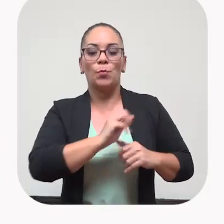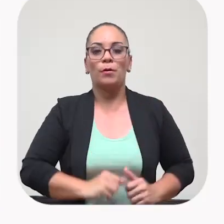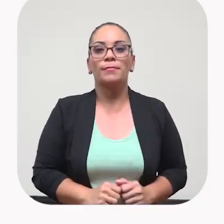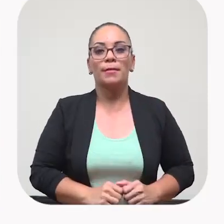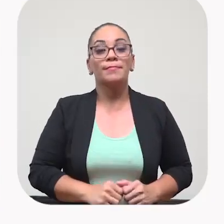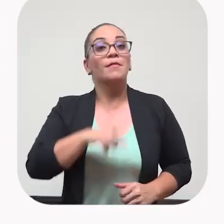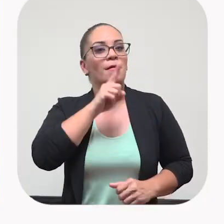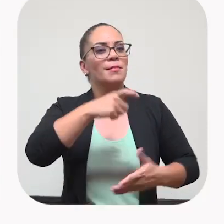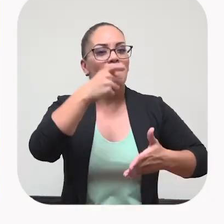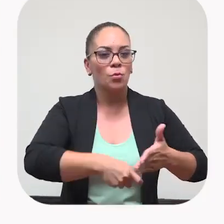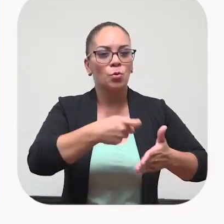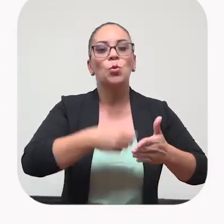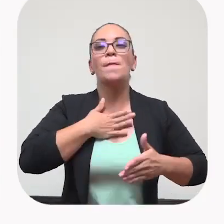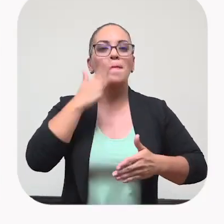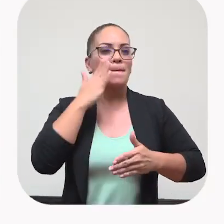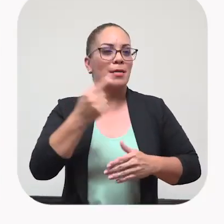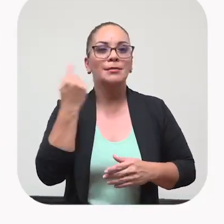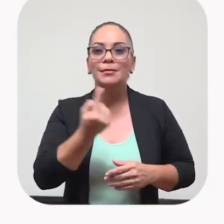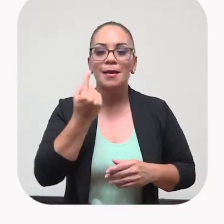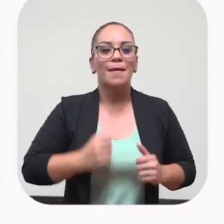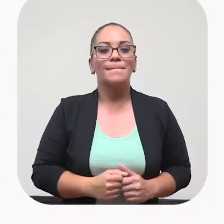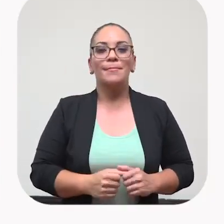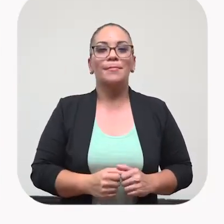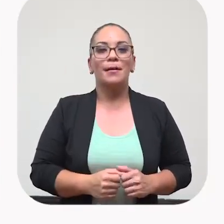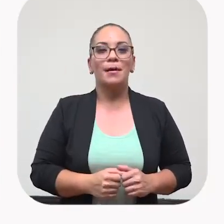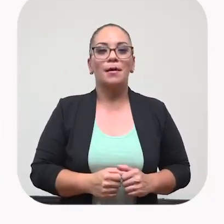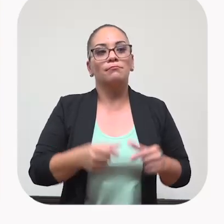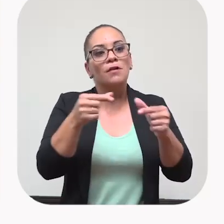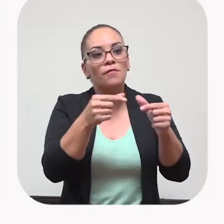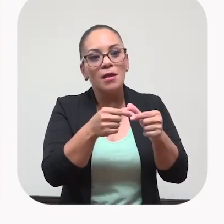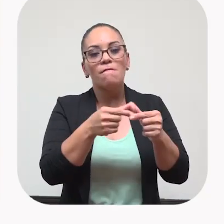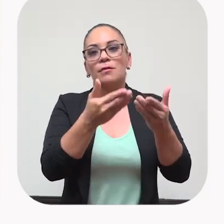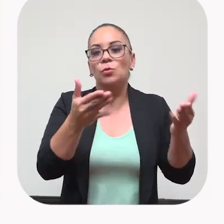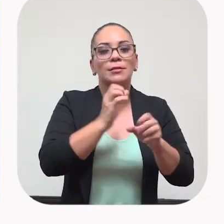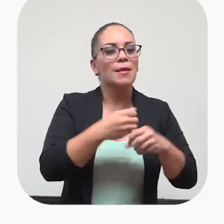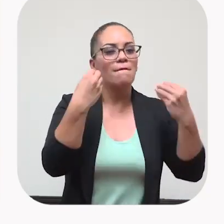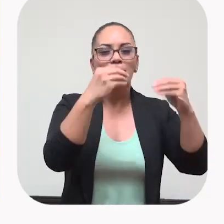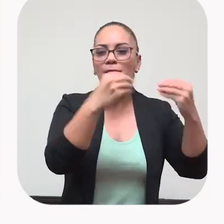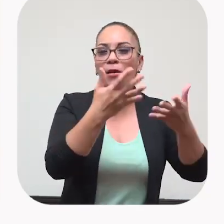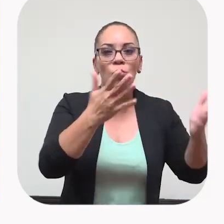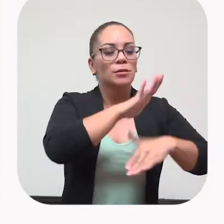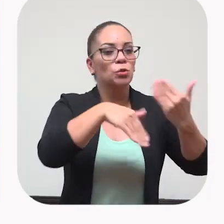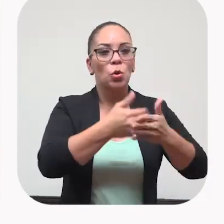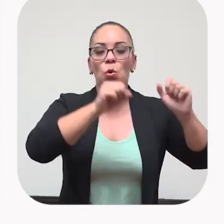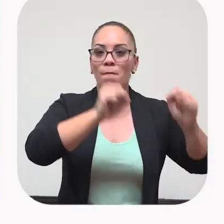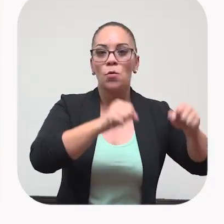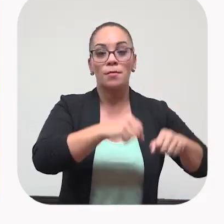él. Entonces, pues era bastante duro. Mi mamá siempre le metió el hombrito con rifas. Ella vendía todo lo que podía.